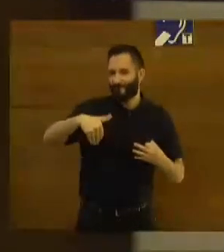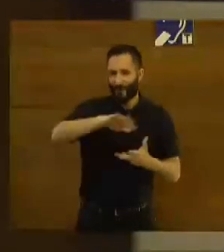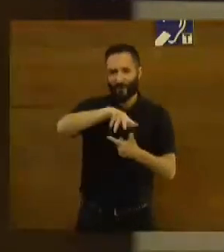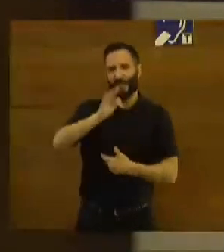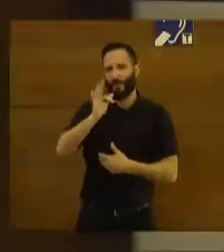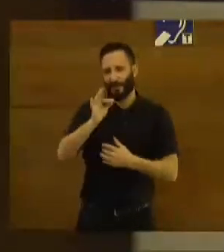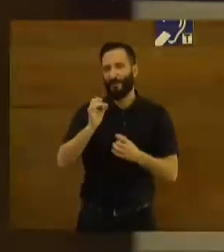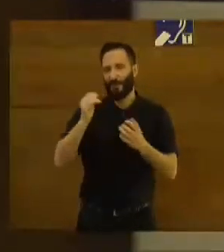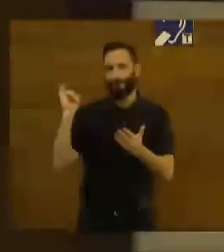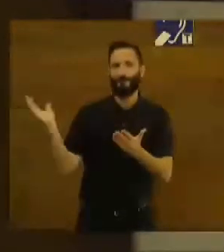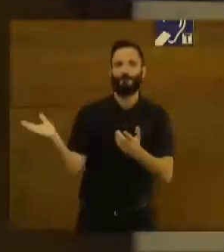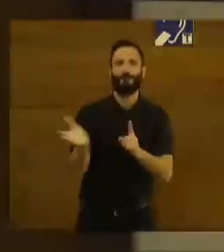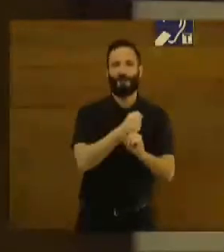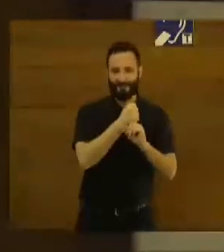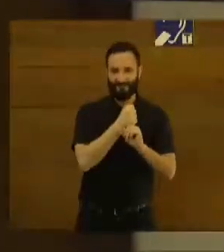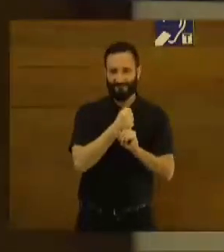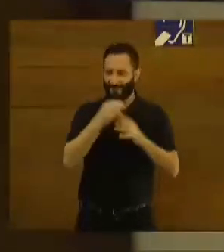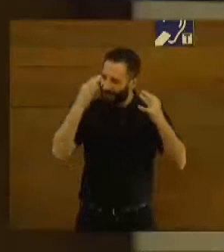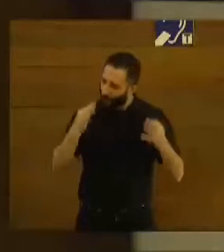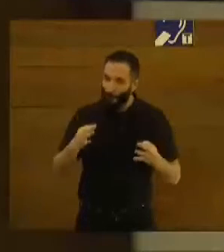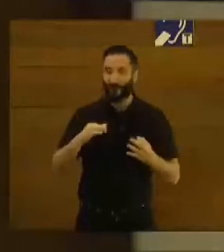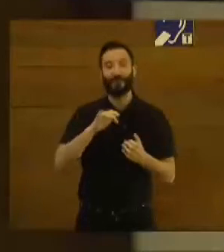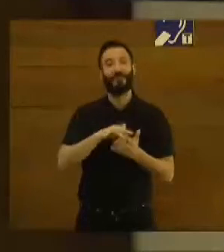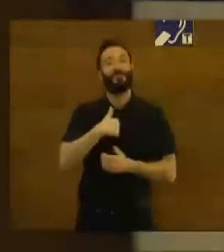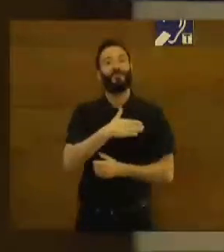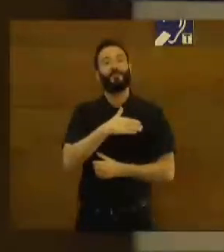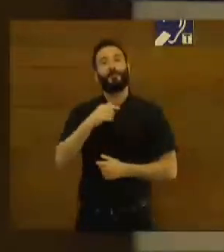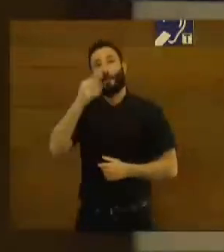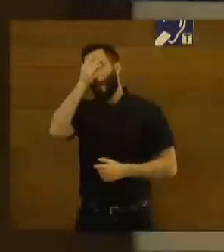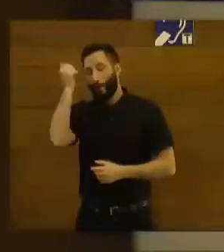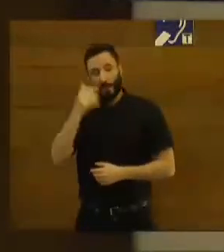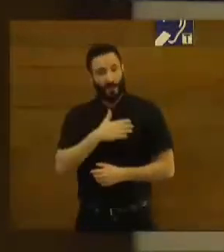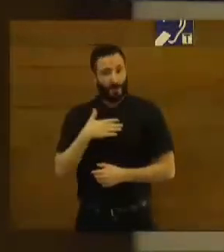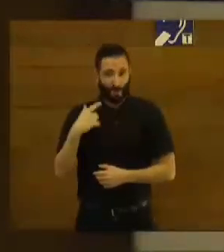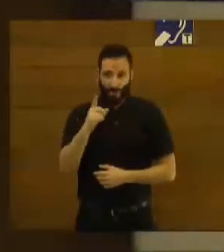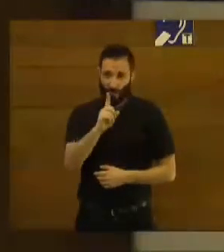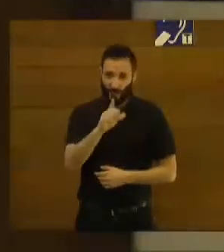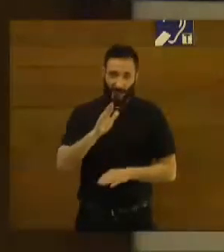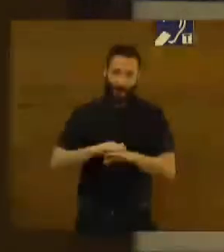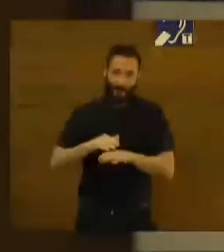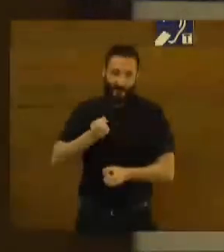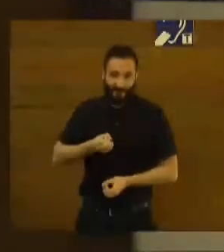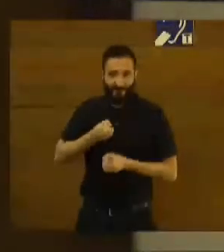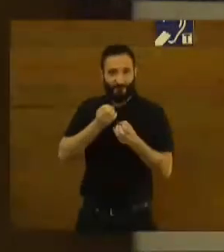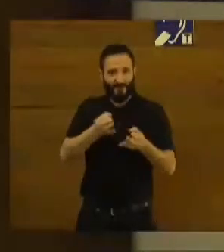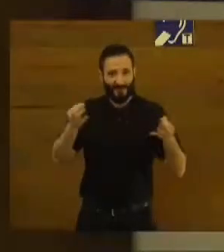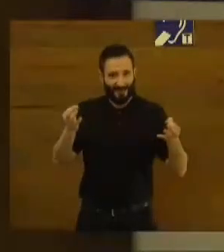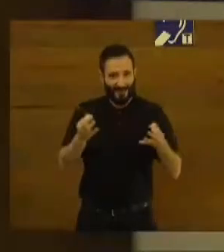Y no quiero dejar o pasar esta oportunidad que me brindáis para